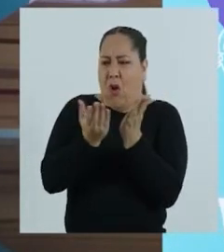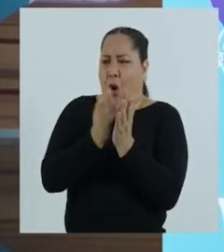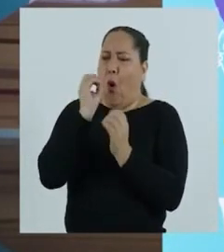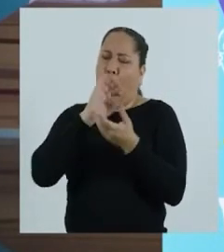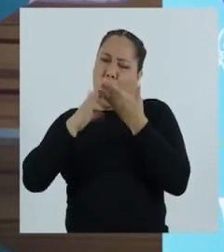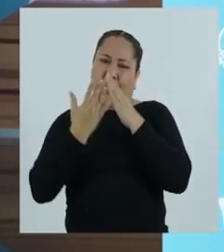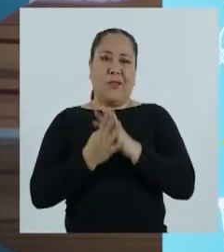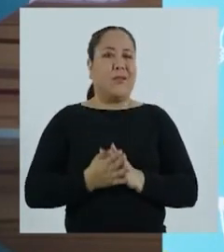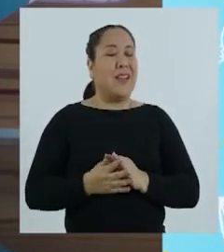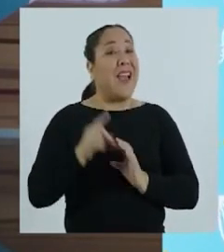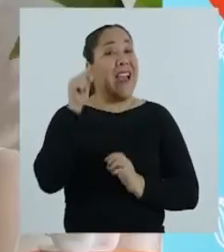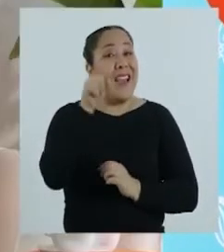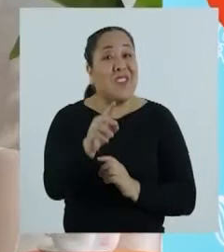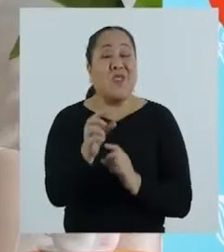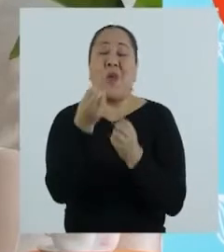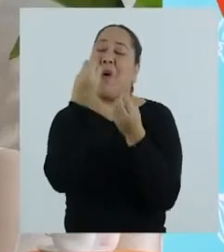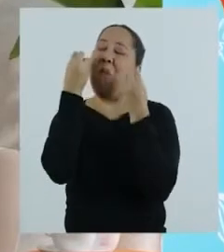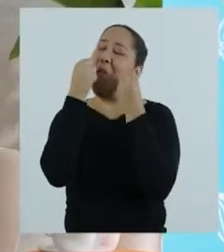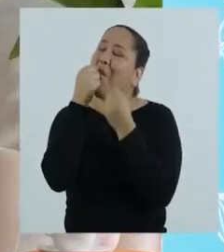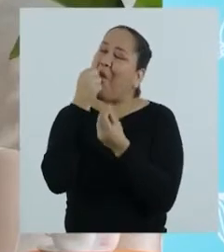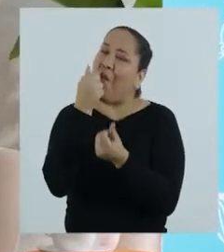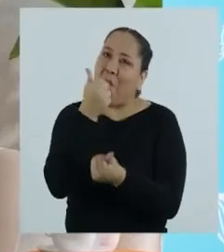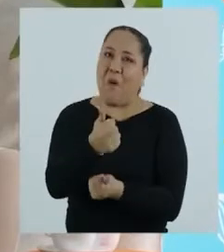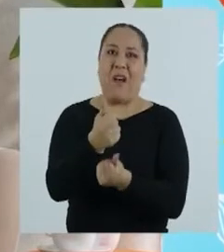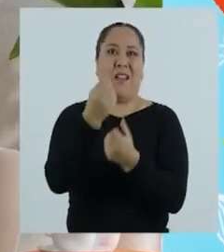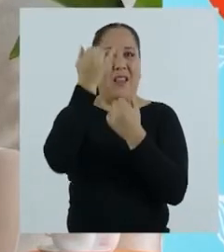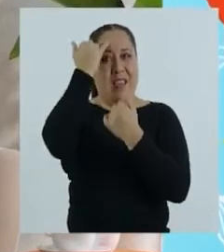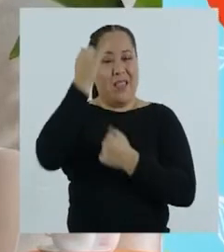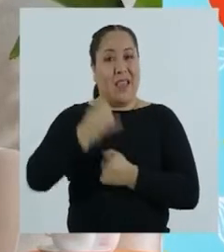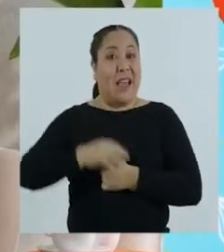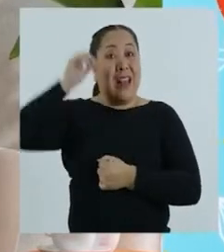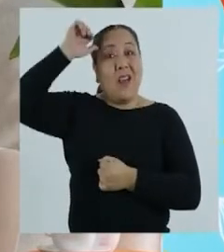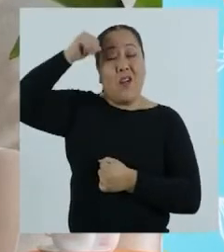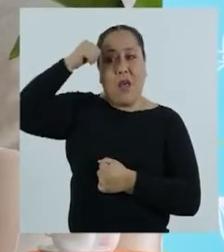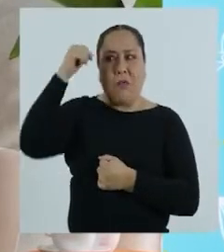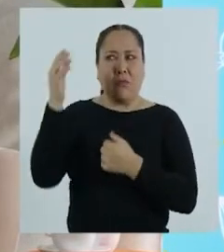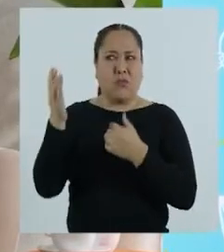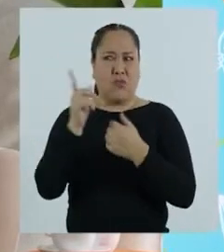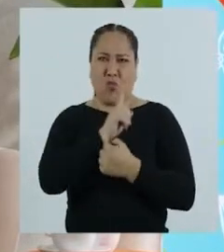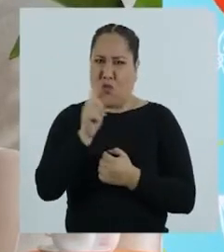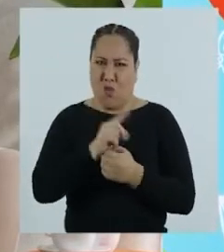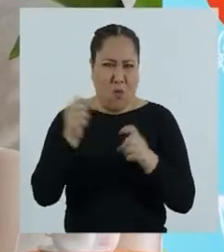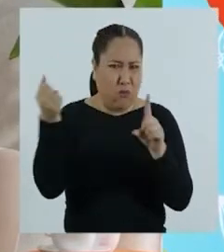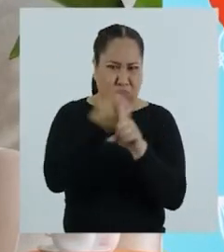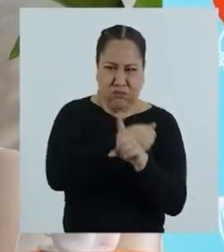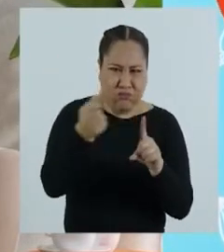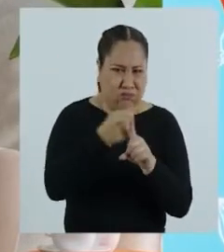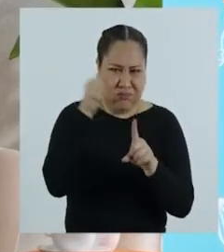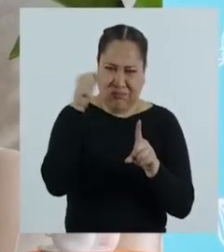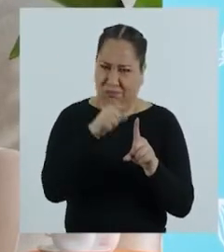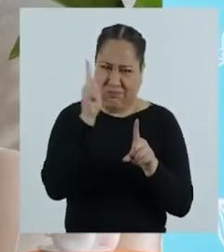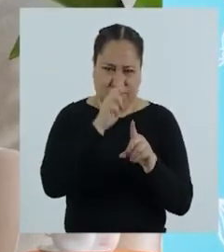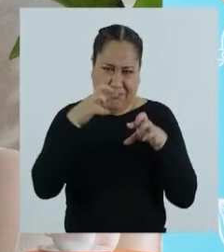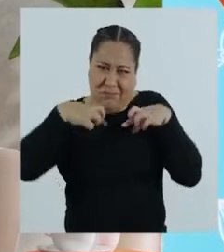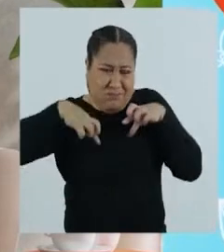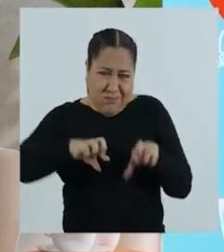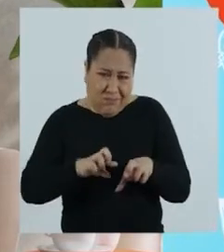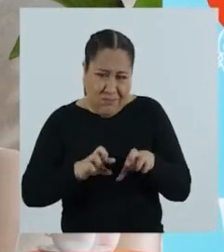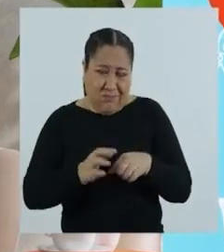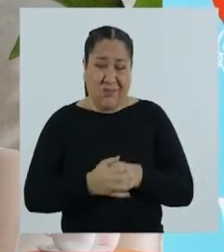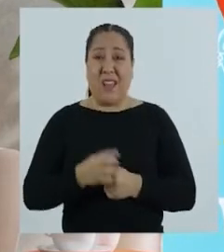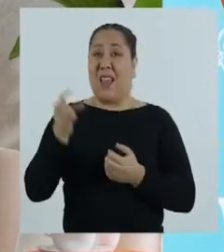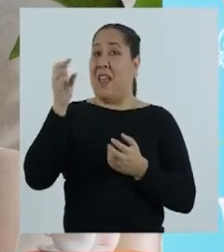en la escuela y en la comunidad? Esa es una buena idea. Debemos recordar que ningún tipo de violencia